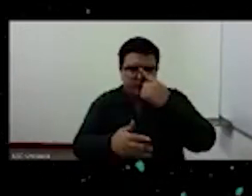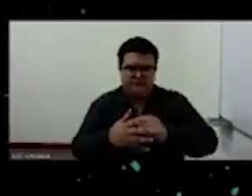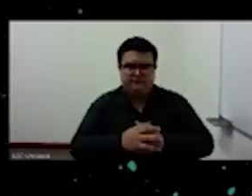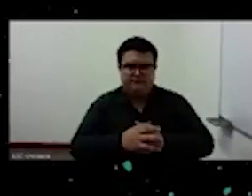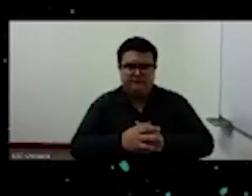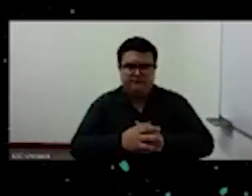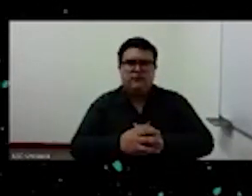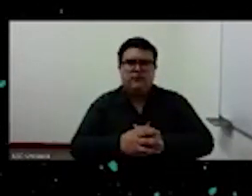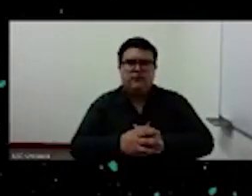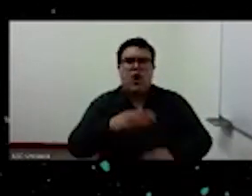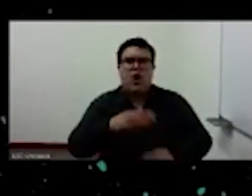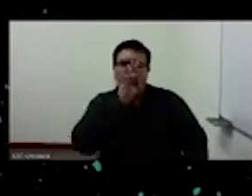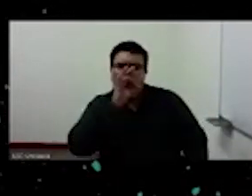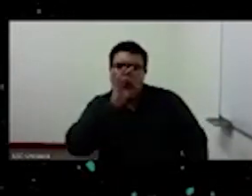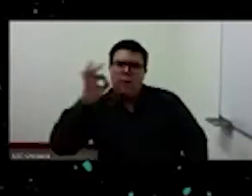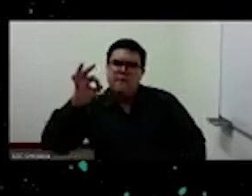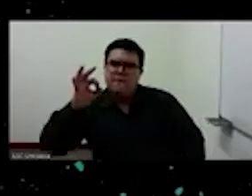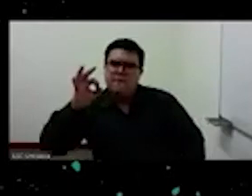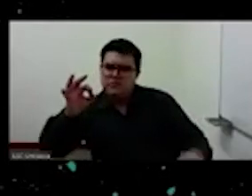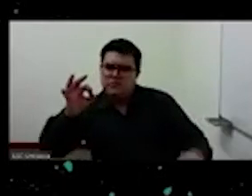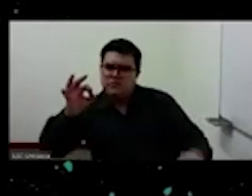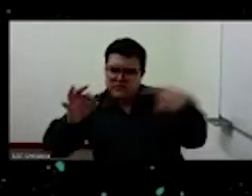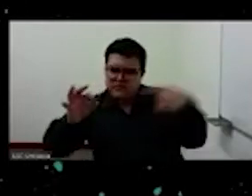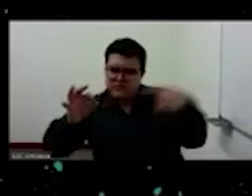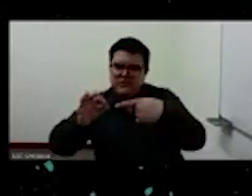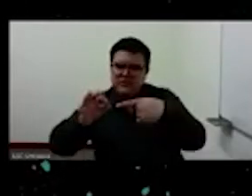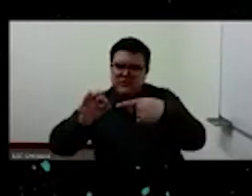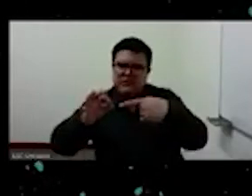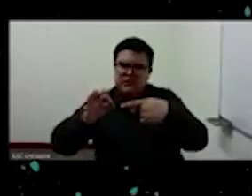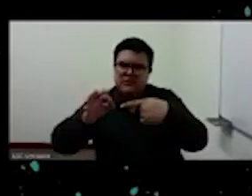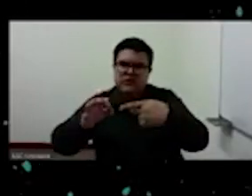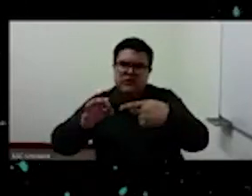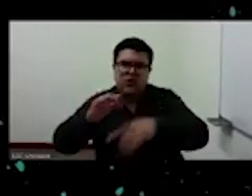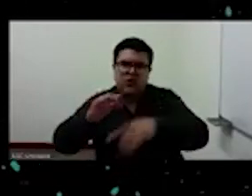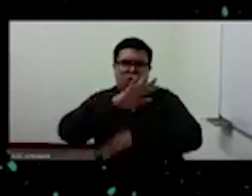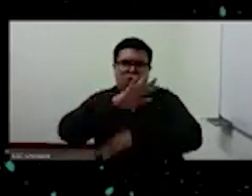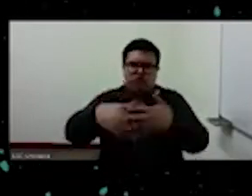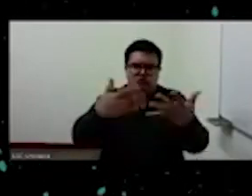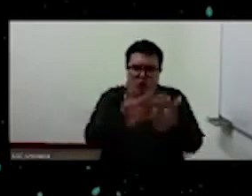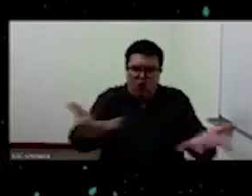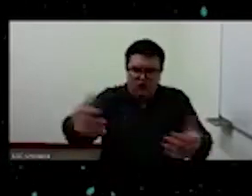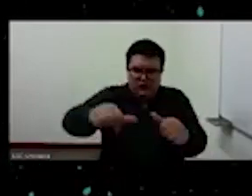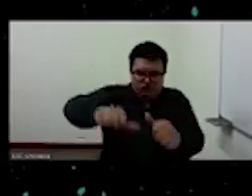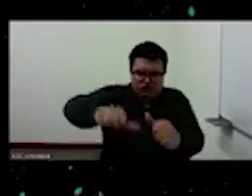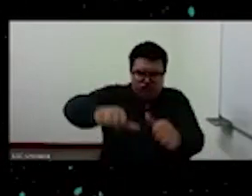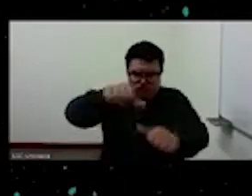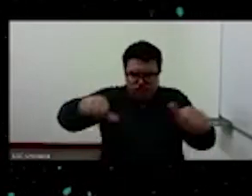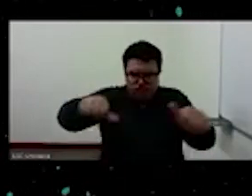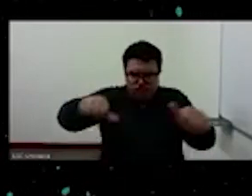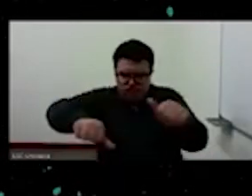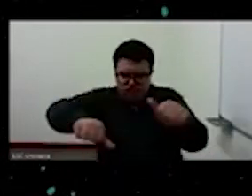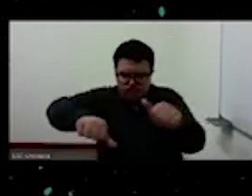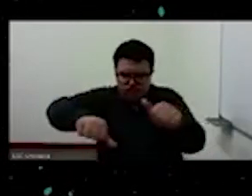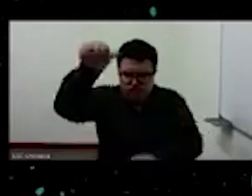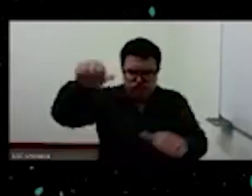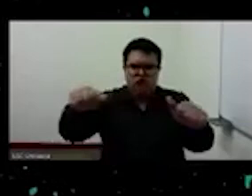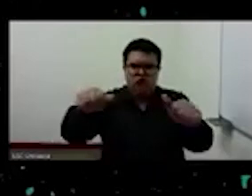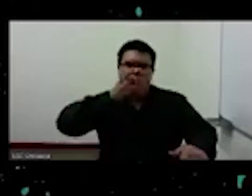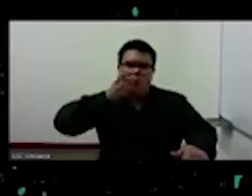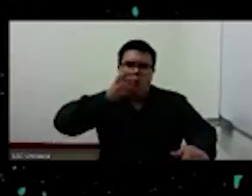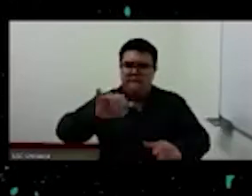el hombre es la medida de todas las cosas, de las cosas que